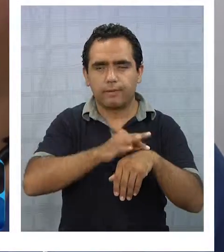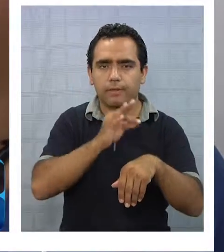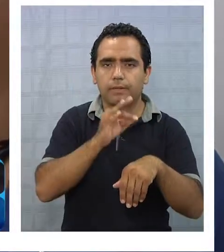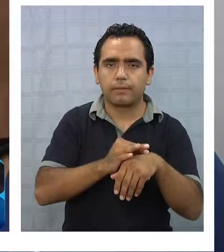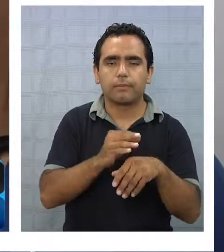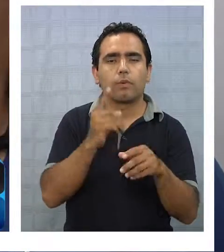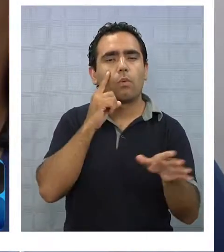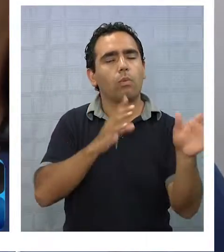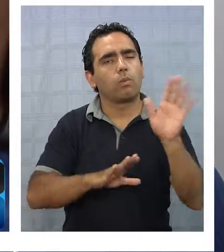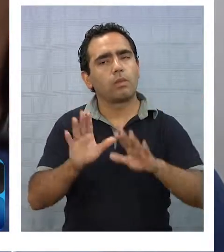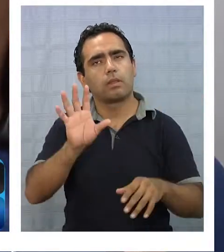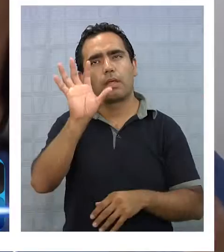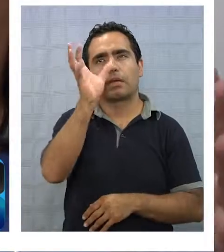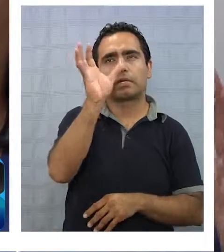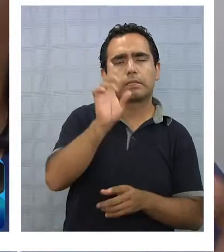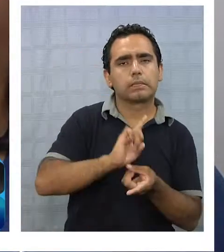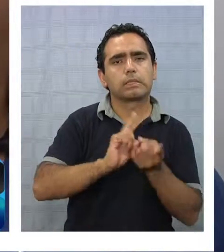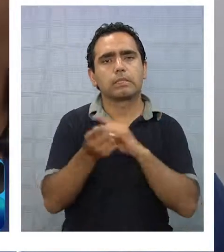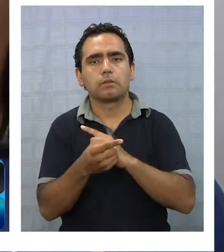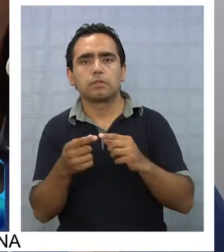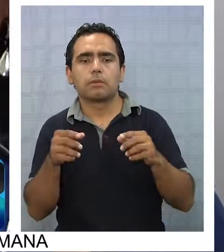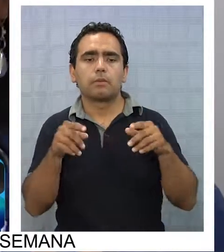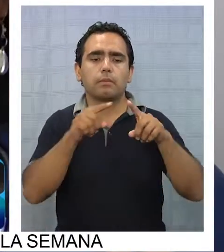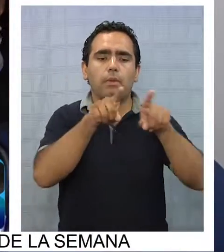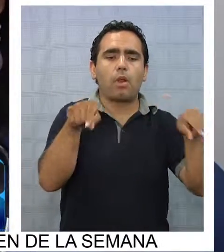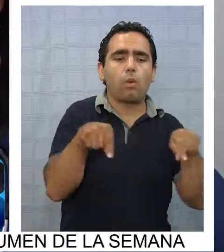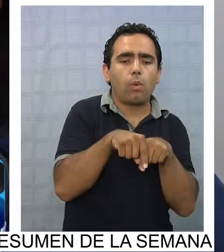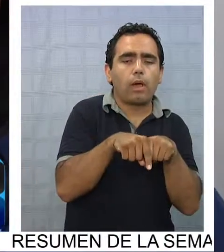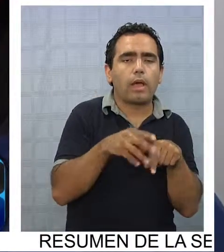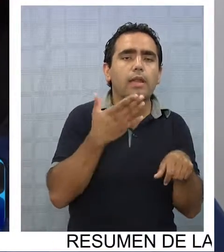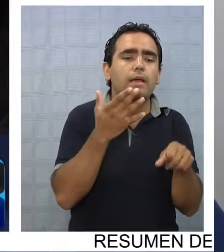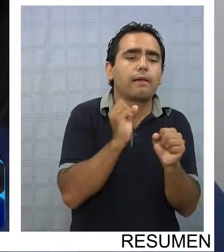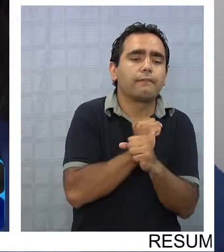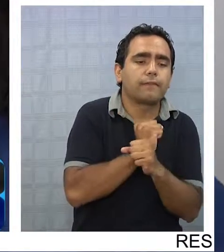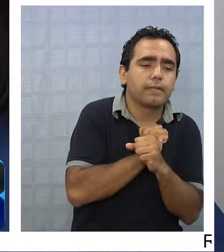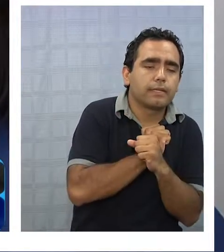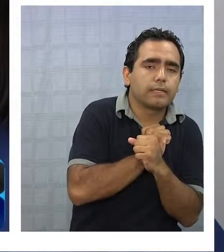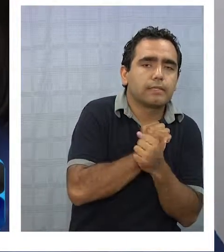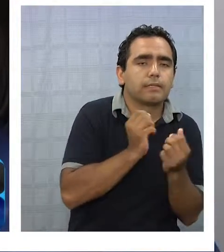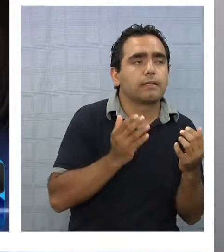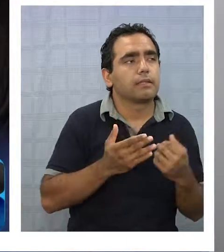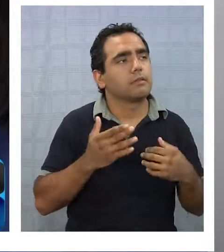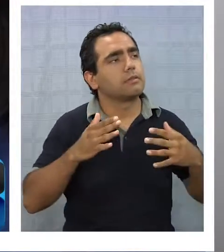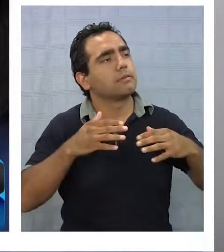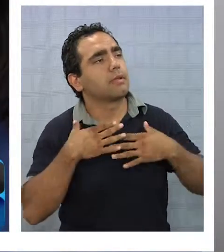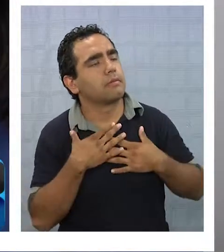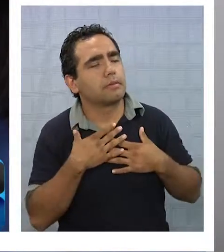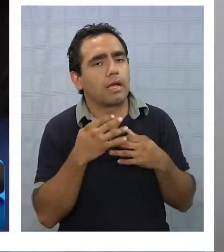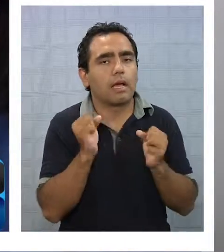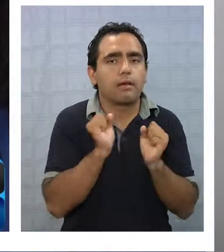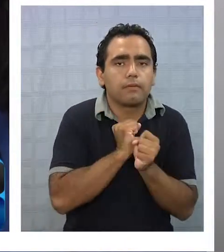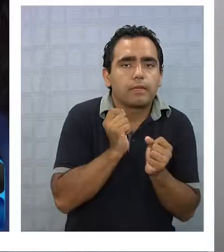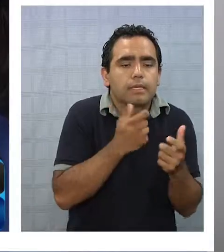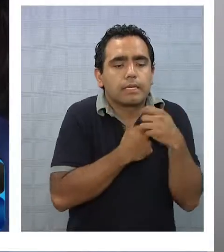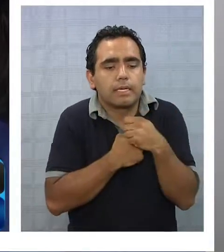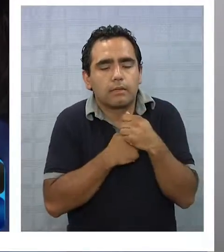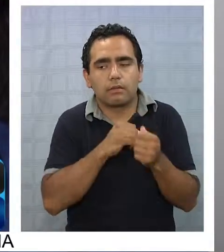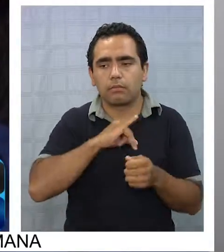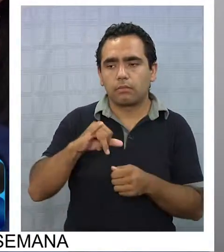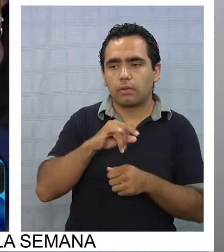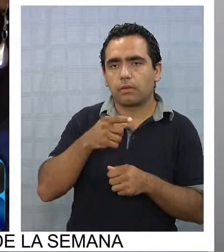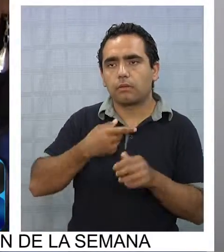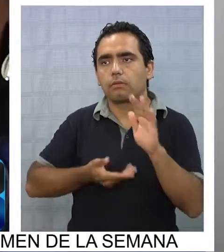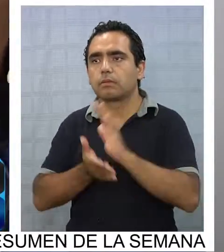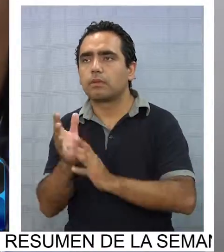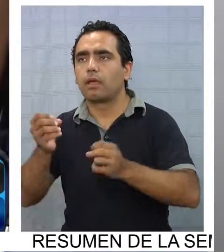siempre. Estamos en un lugar que está muy abrigado y vamos a otro donde hay aire acondicionado. Quizá ese cambio brusco hace que nosotros